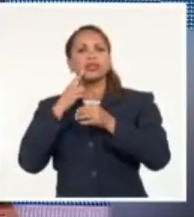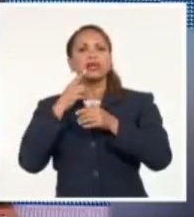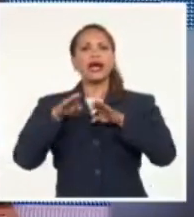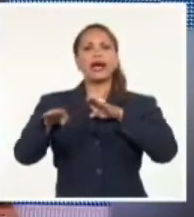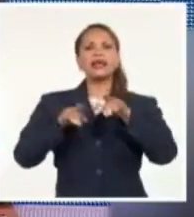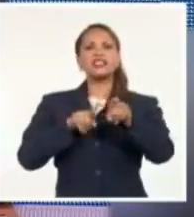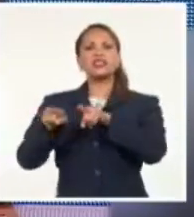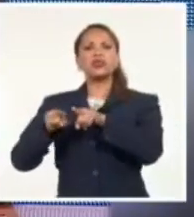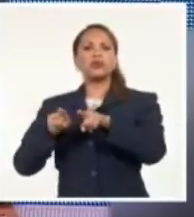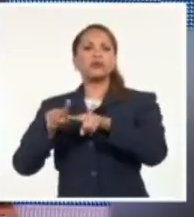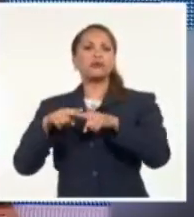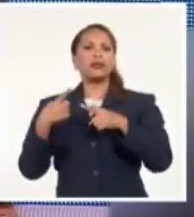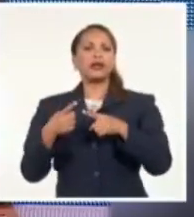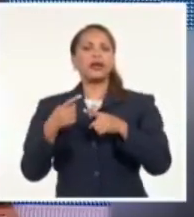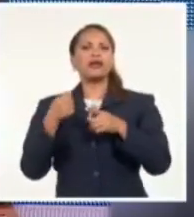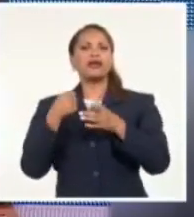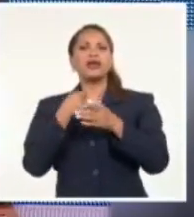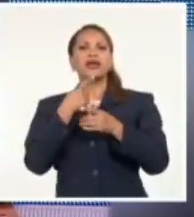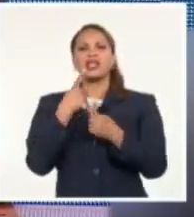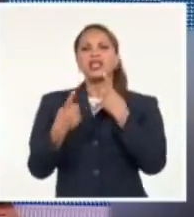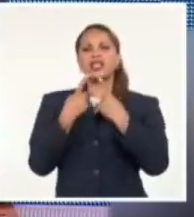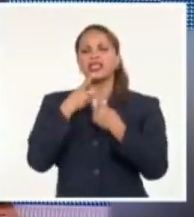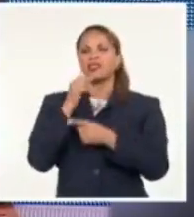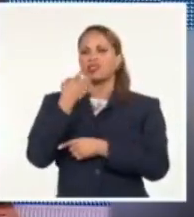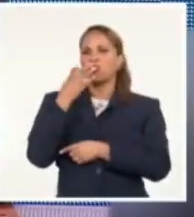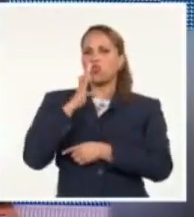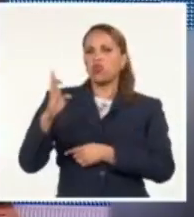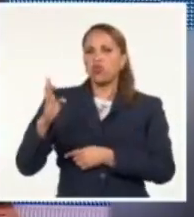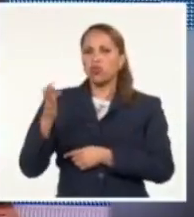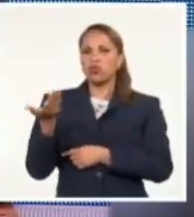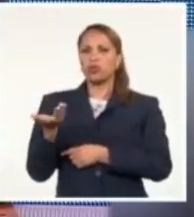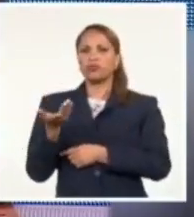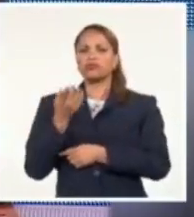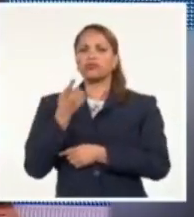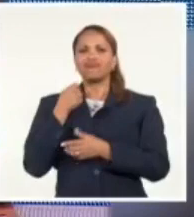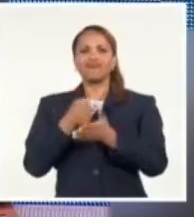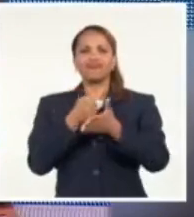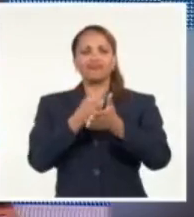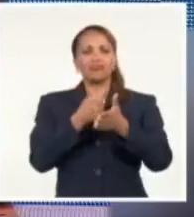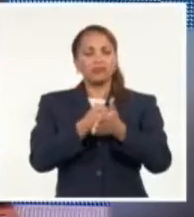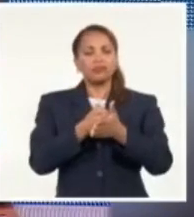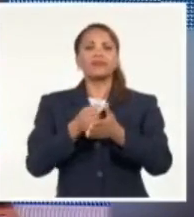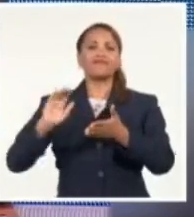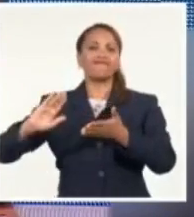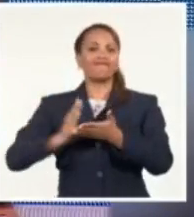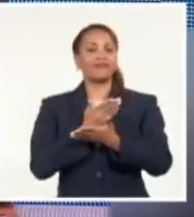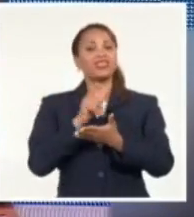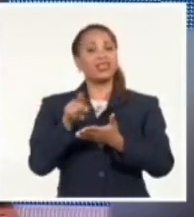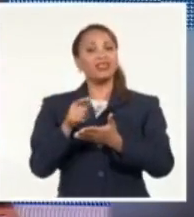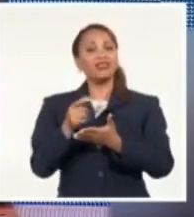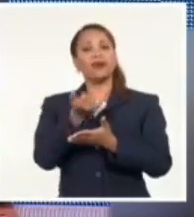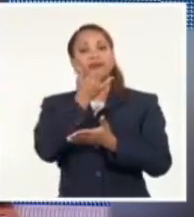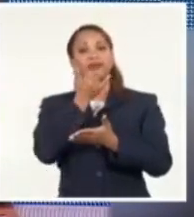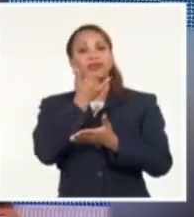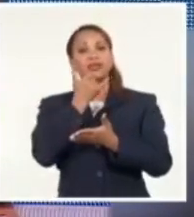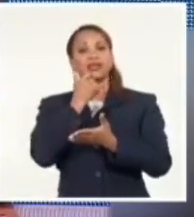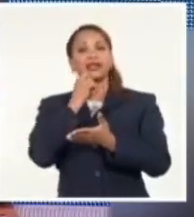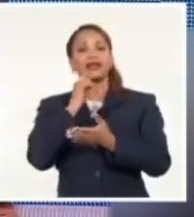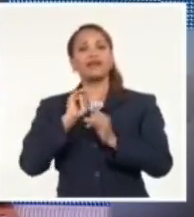para enfrentar los discursos del odio, motorizados por algoritmos que generan adicción digital,